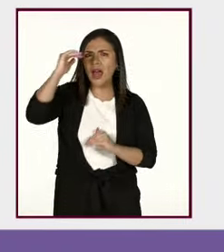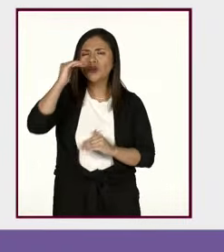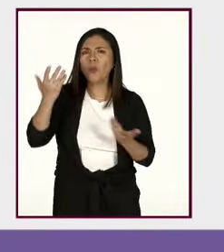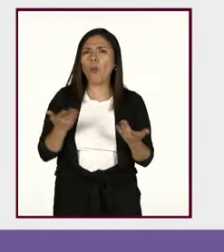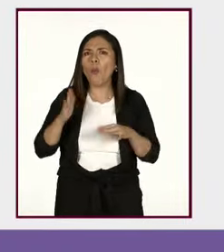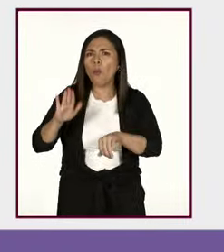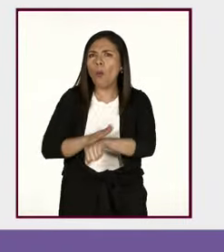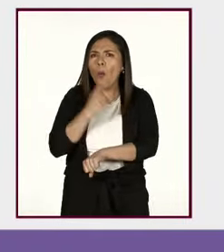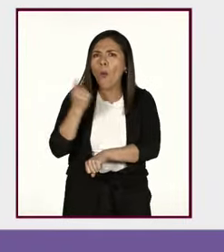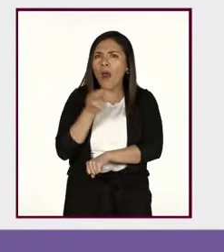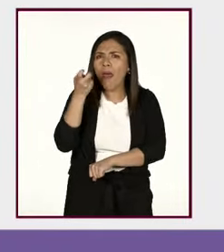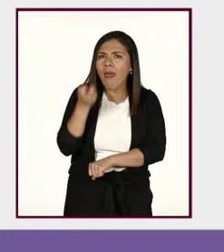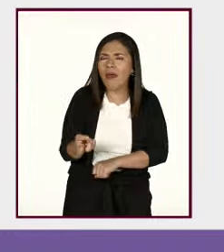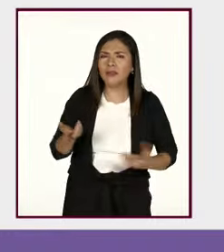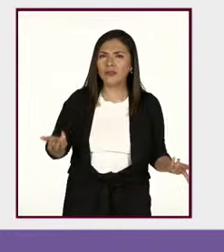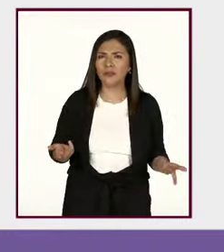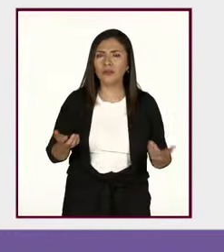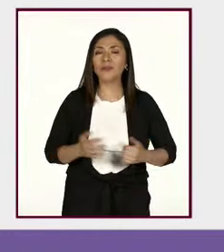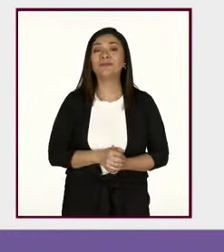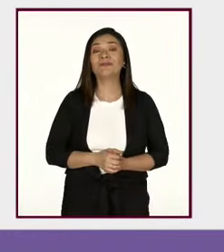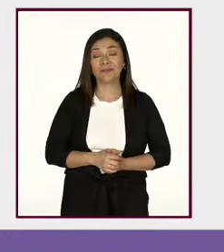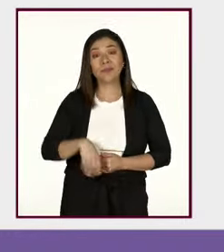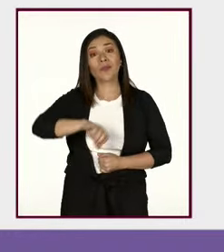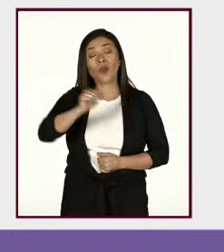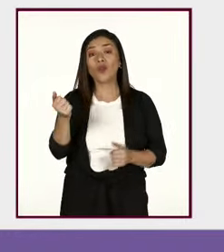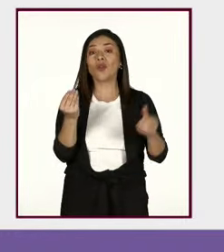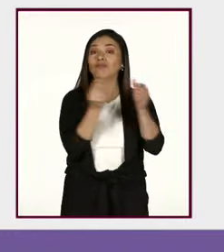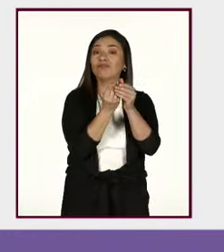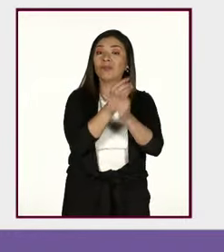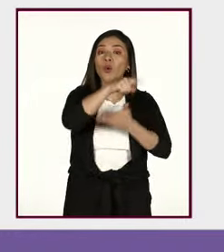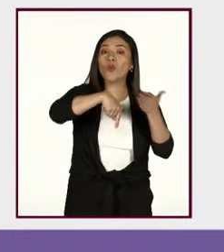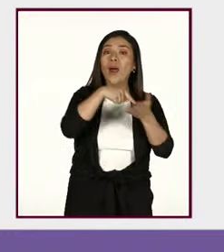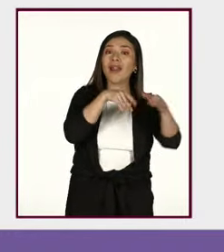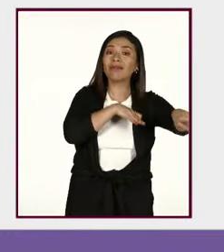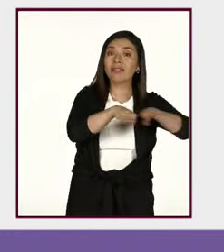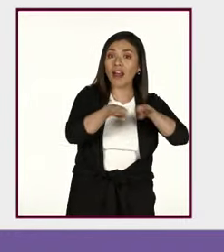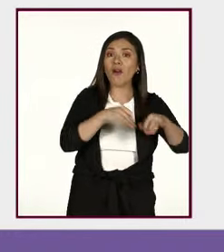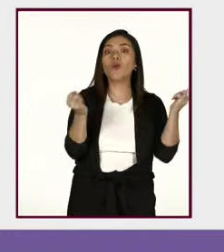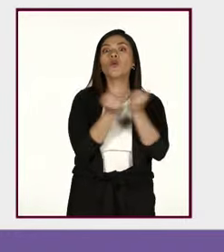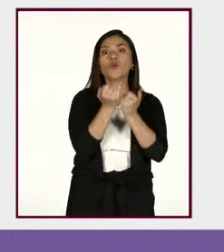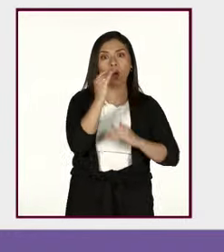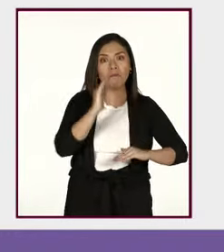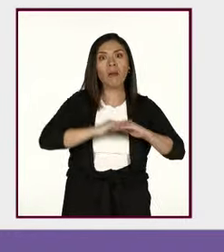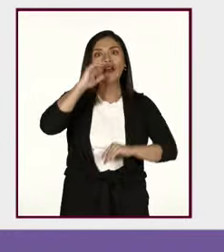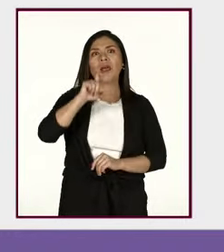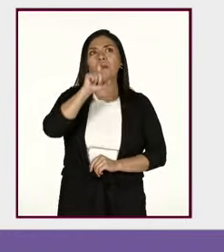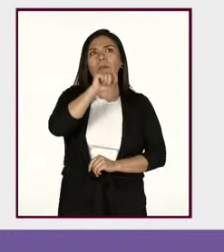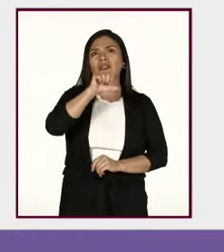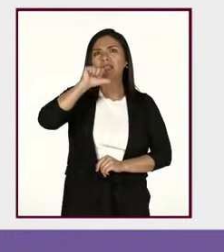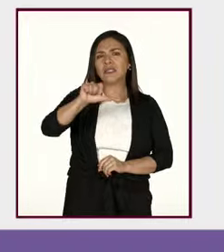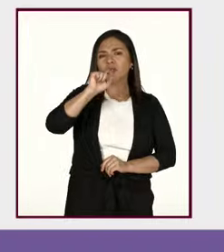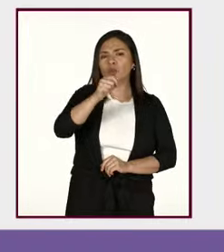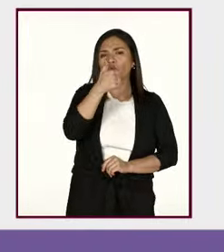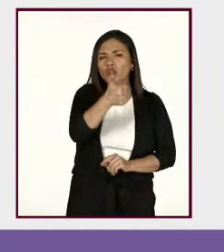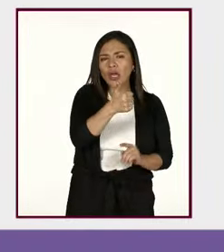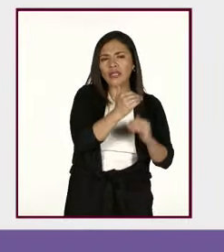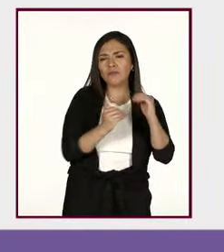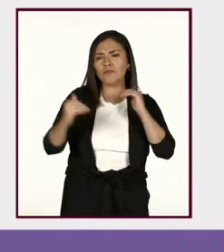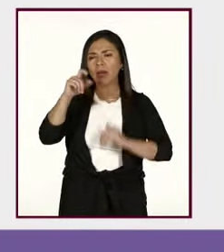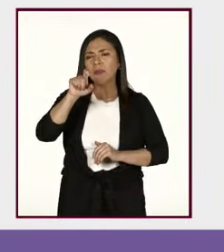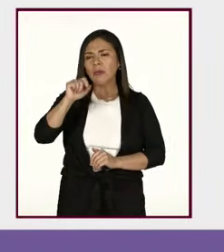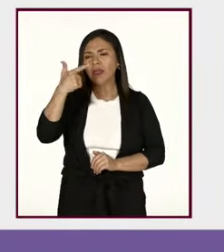tan importante la violencia. En el ámbito laboral también hubo un incremento del 26.6 al 27